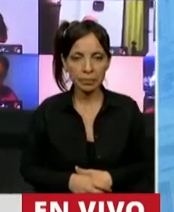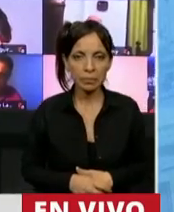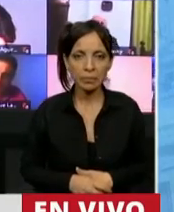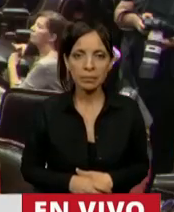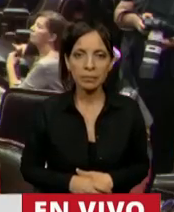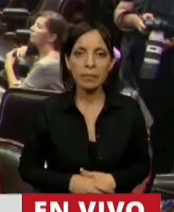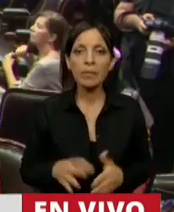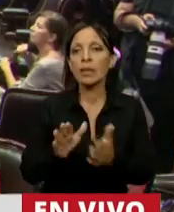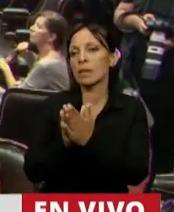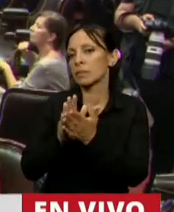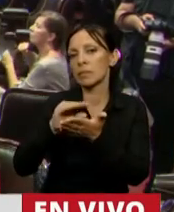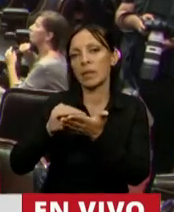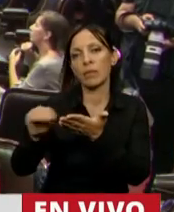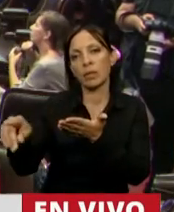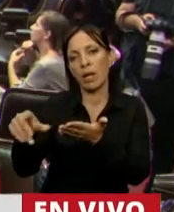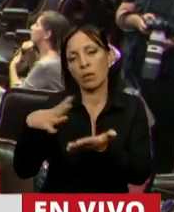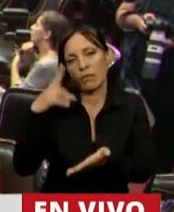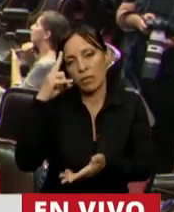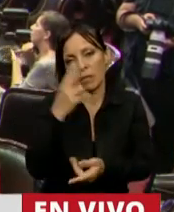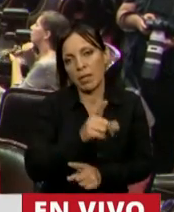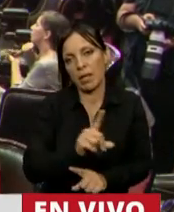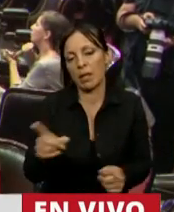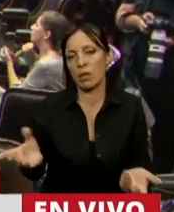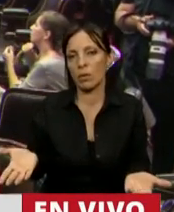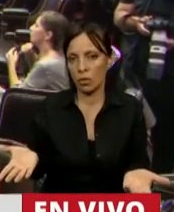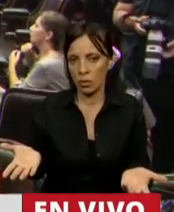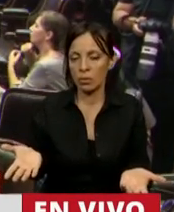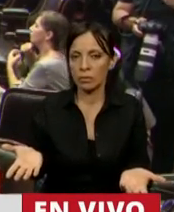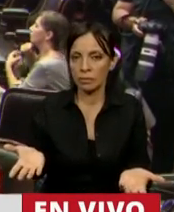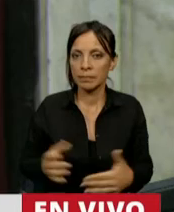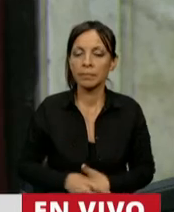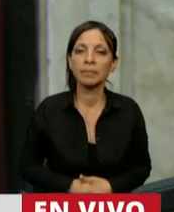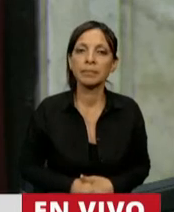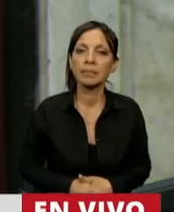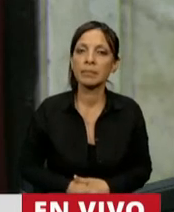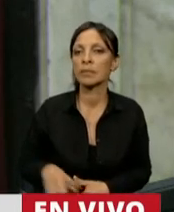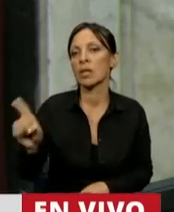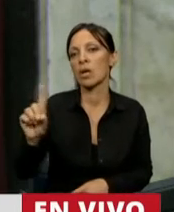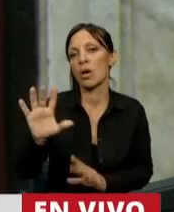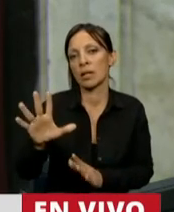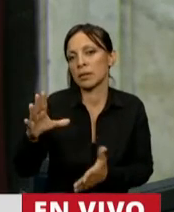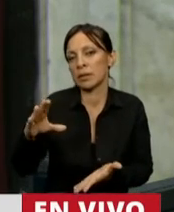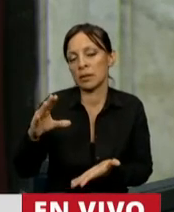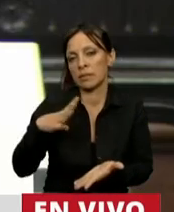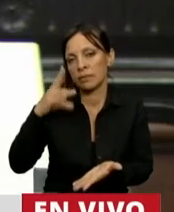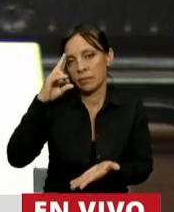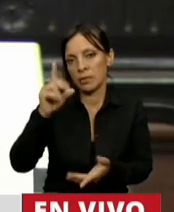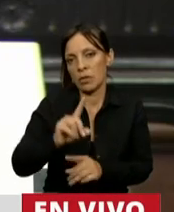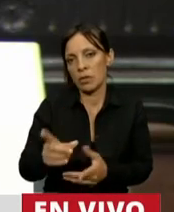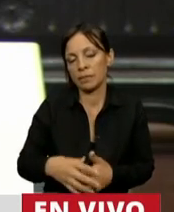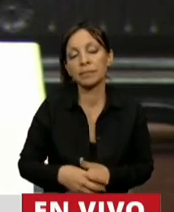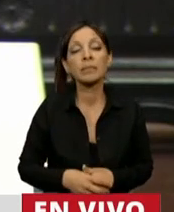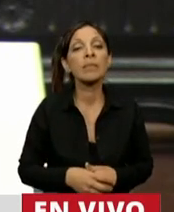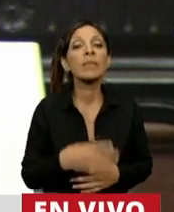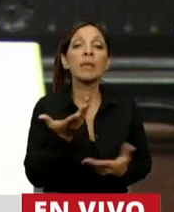Diputado, no seas irrespetuoso. Diputado, no seas irrespetuoso. Señor Presidente, creo